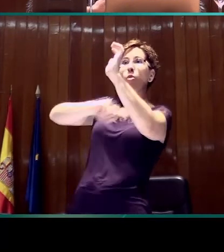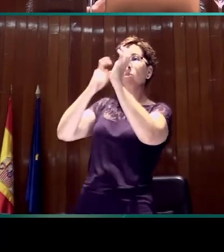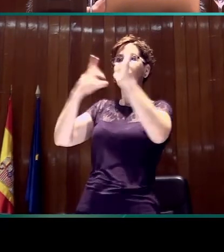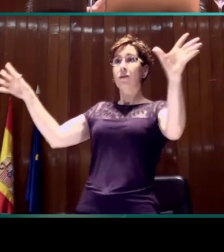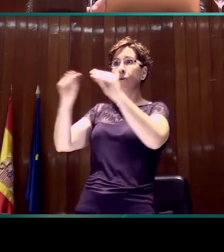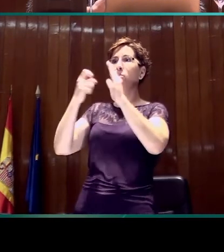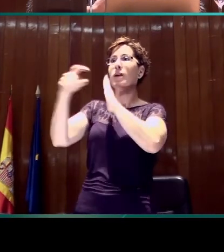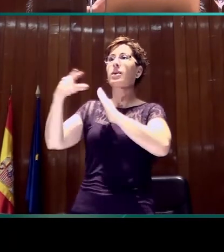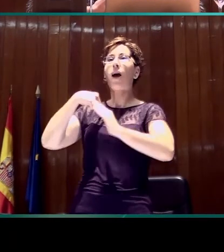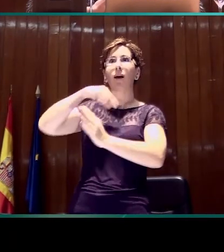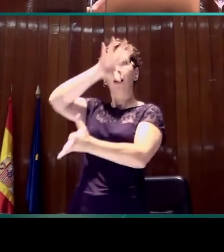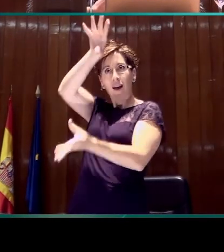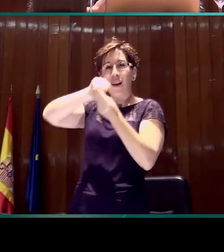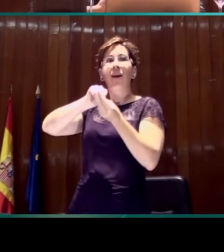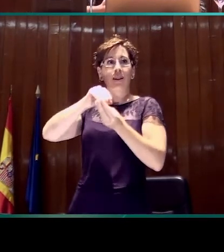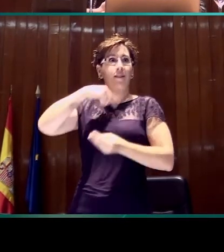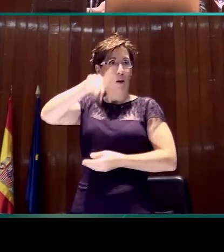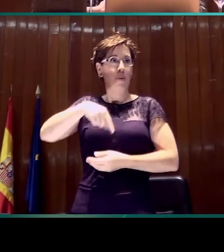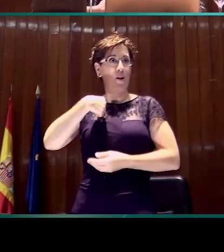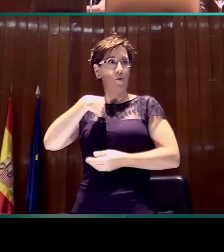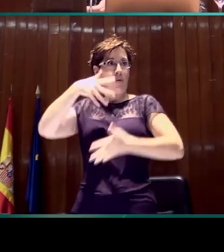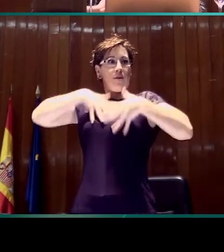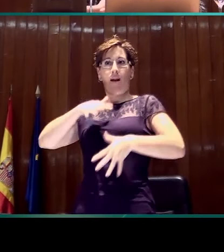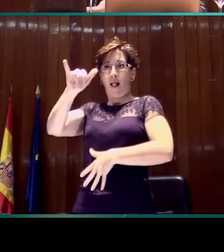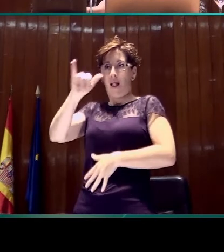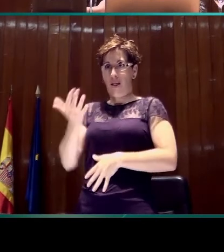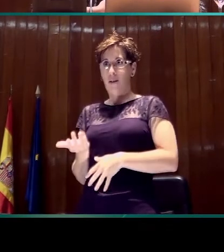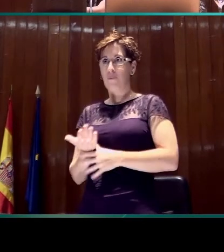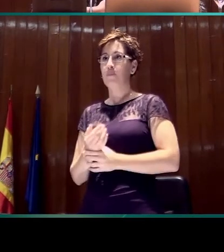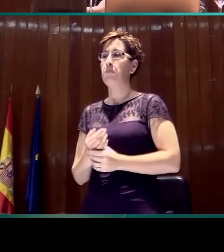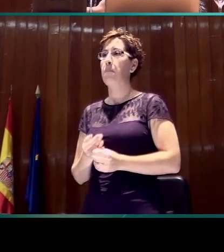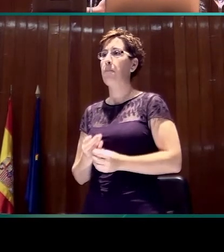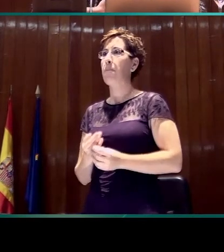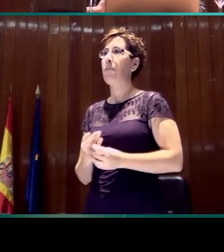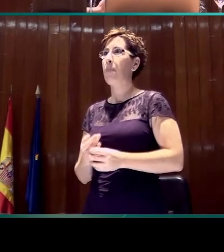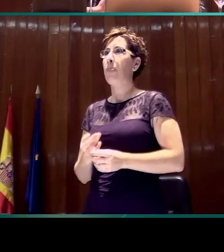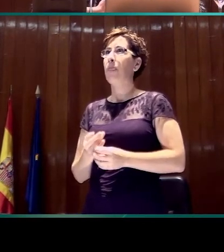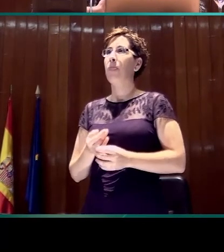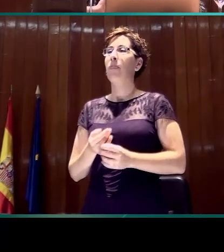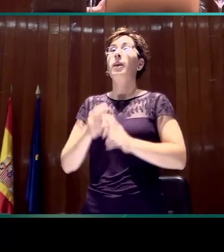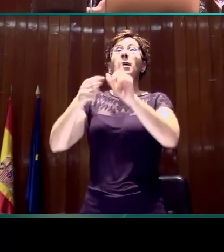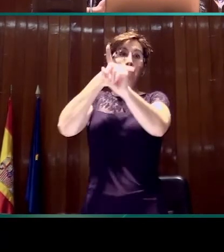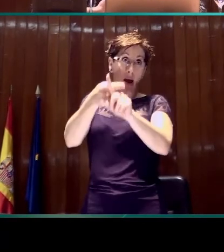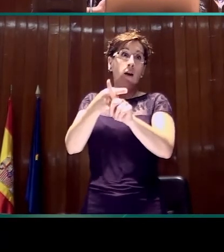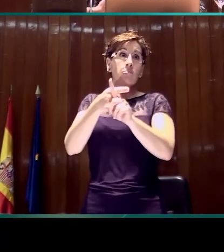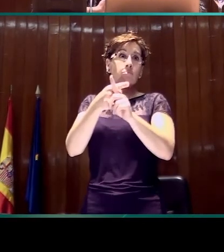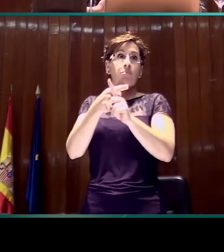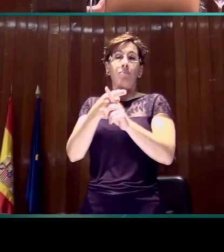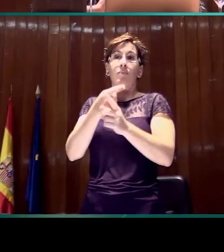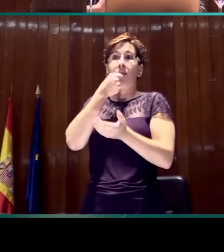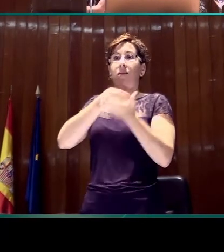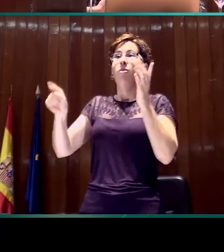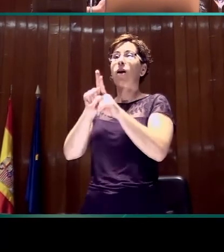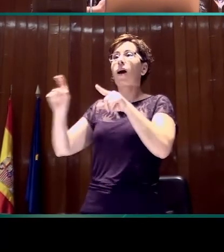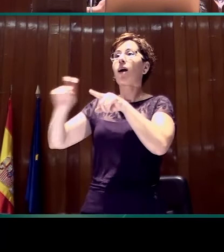también tener en cuenta cuáles son las características comunicativas que tienen en relación a todo aquello que